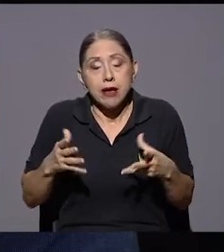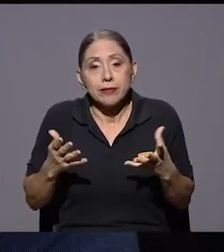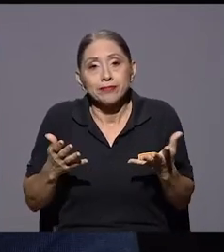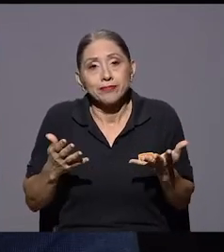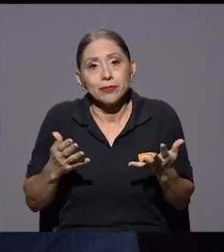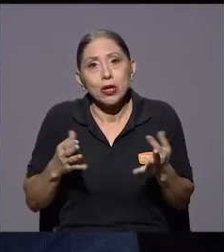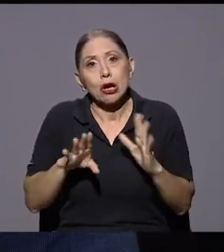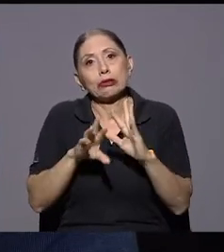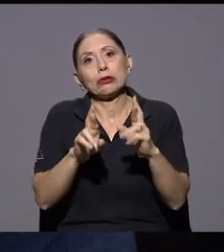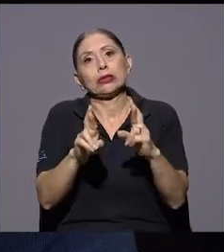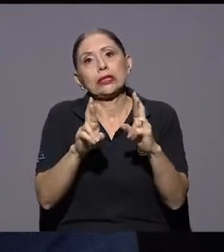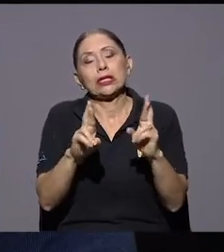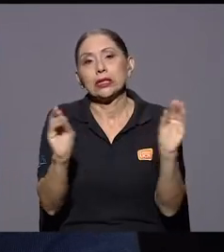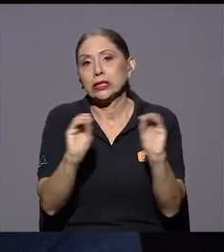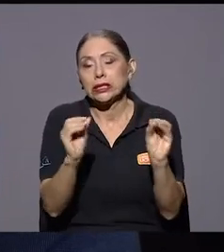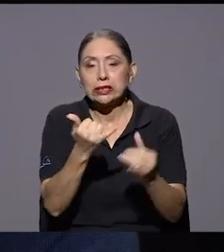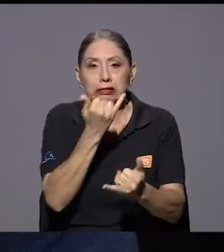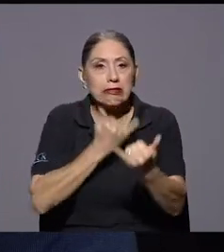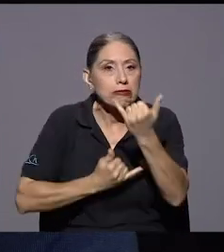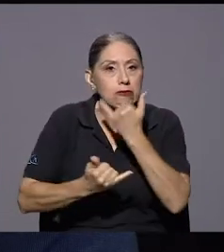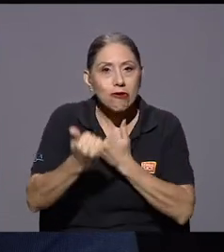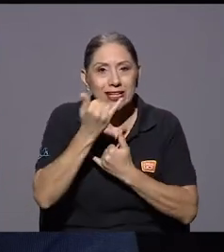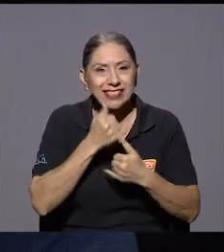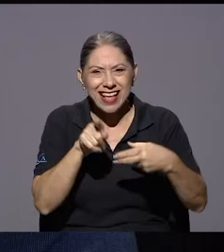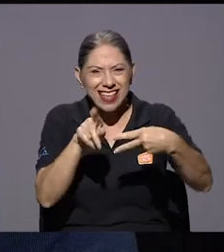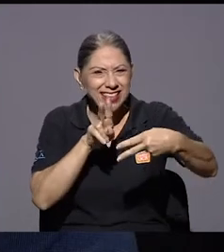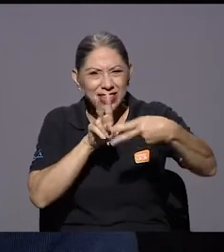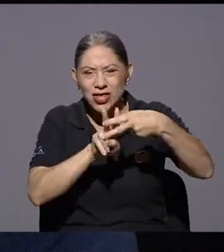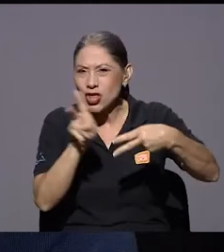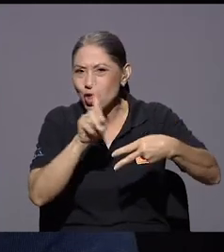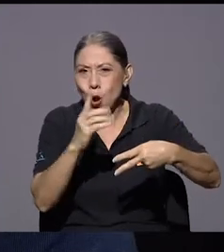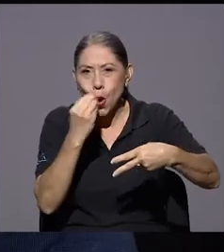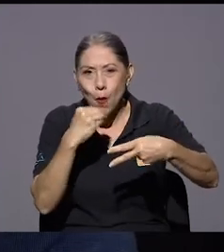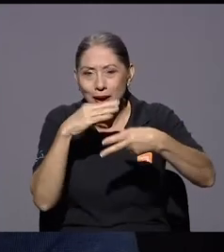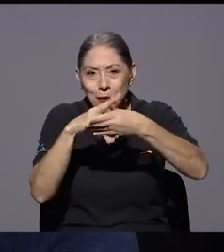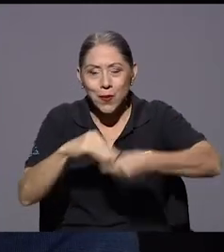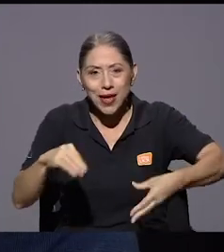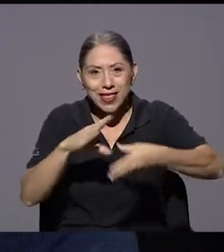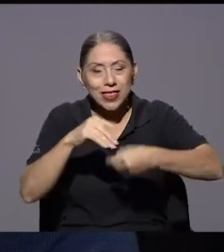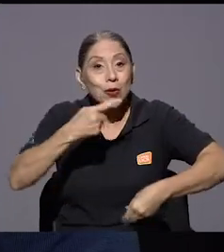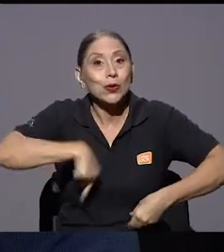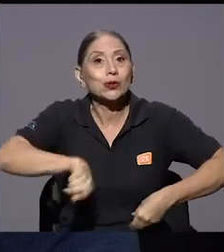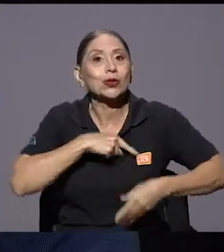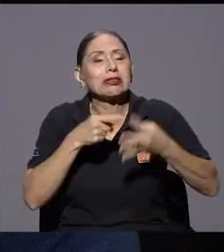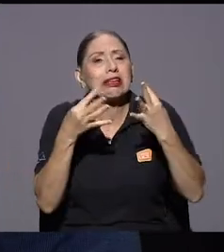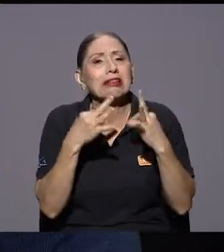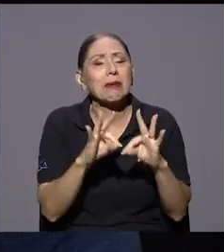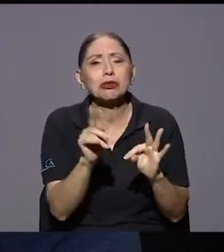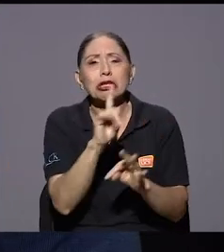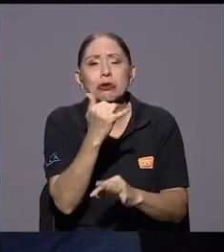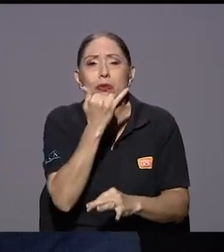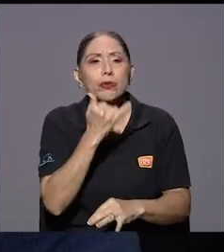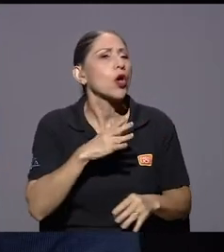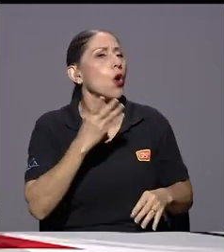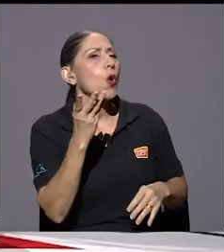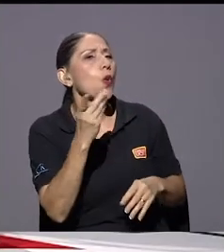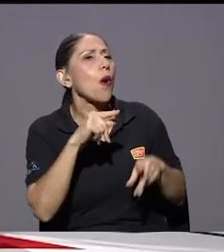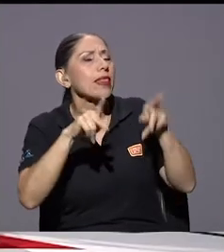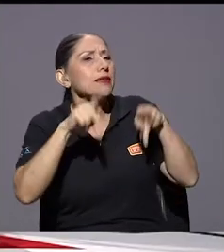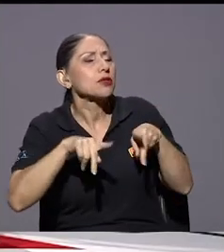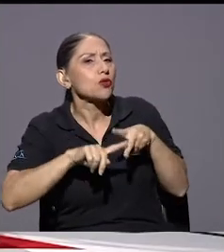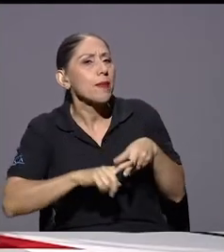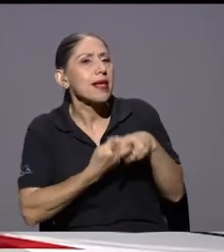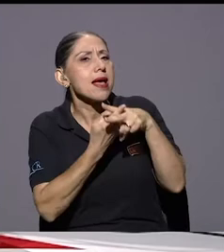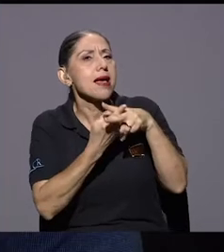estamos la idea es que no haya errores ¿verdad? en No Coma Cuento o sea jugamos muchísimo en esa parte del ¿cuántos empezaron?